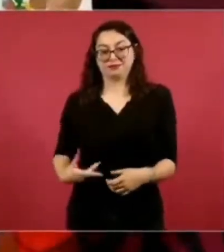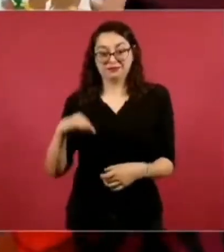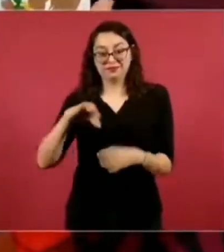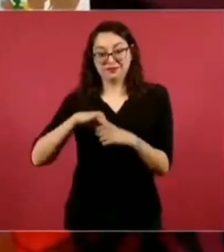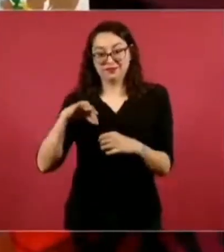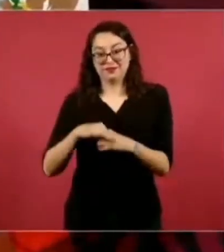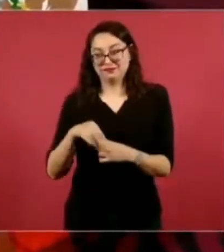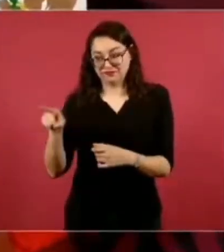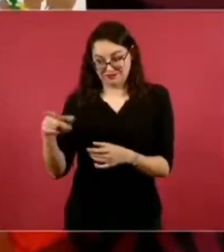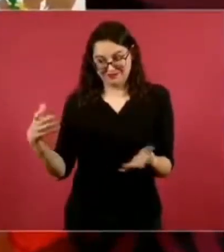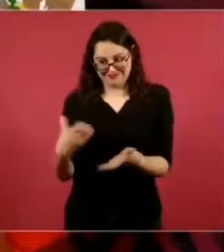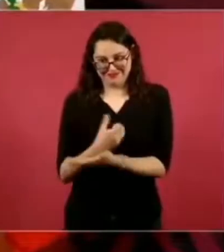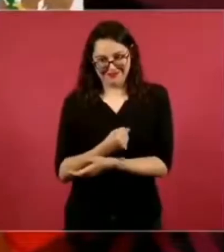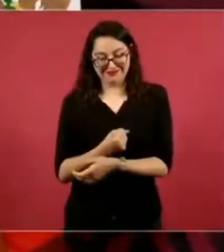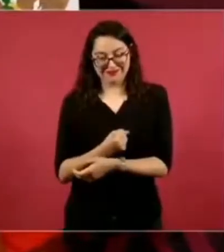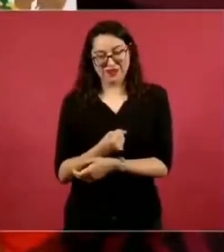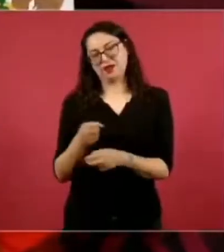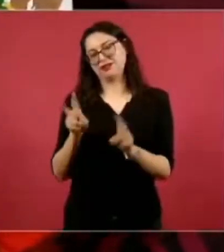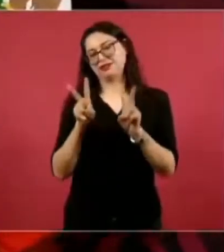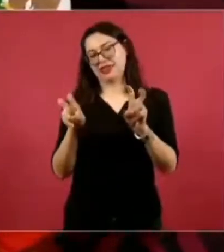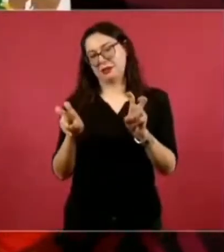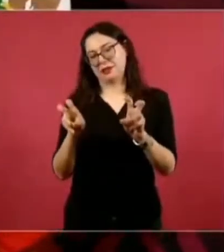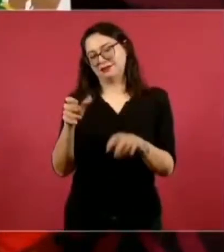bien del tema.